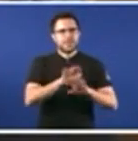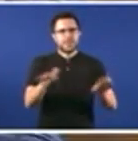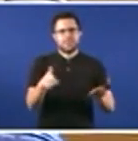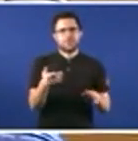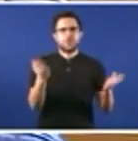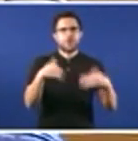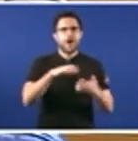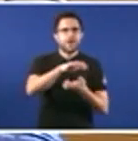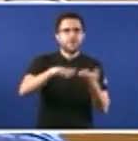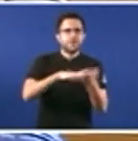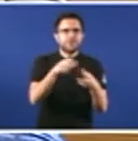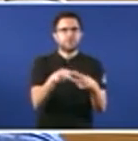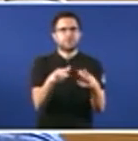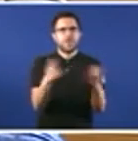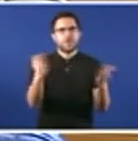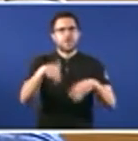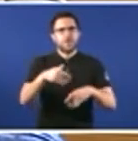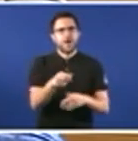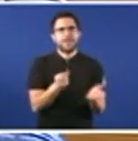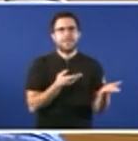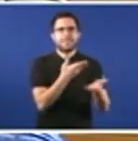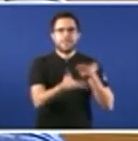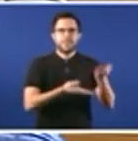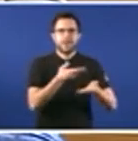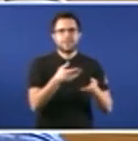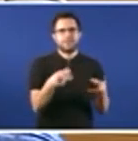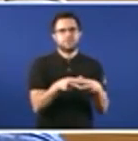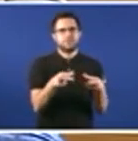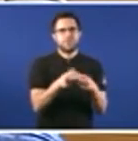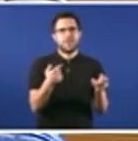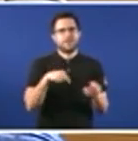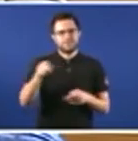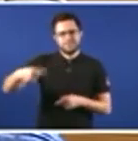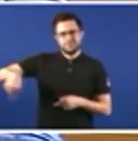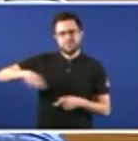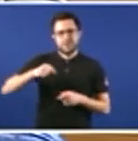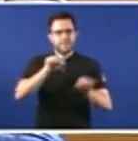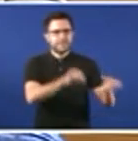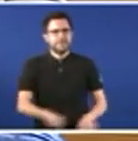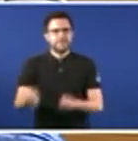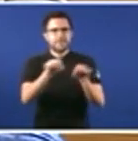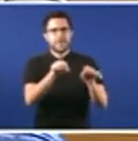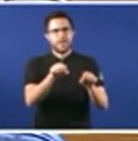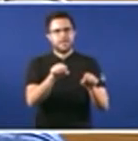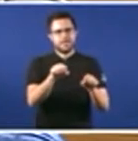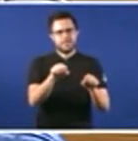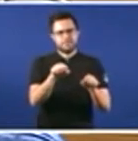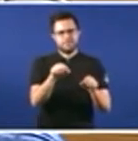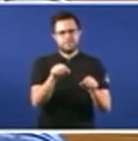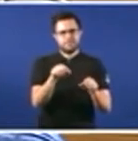conflicto social. Non existe demanda social. Están defendendo unha postura absolutamente